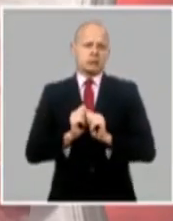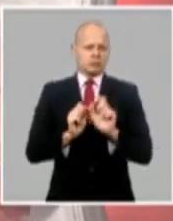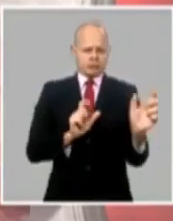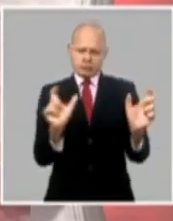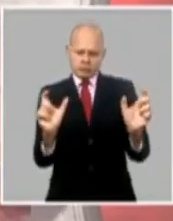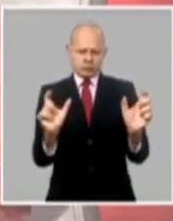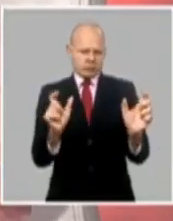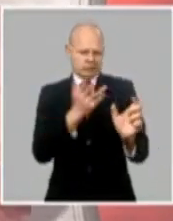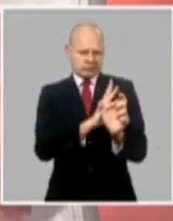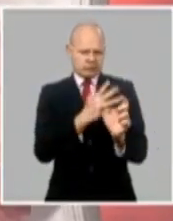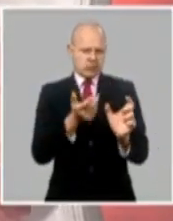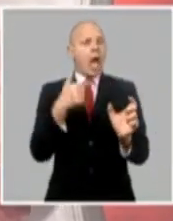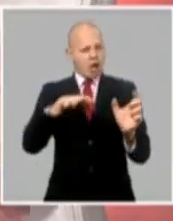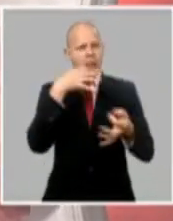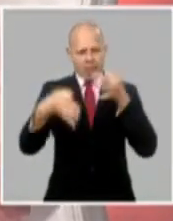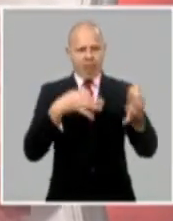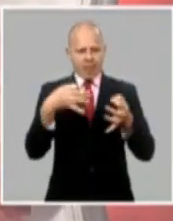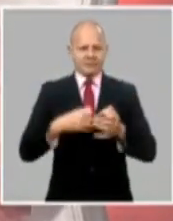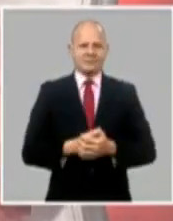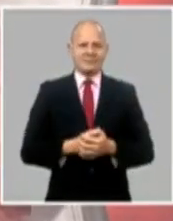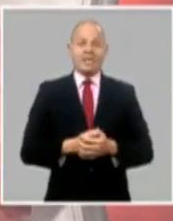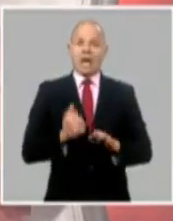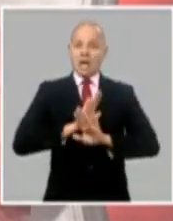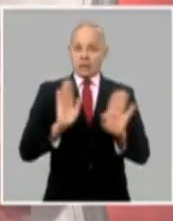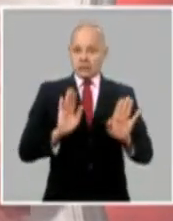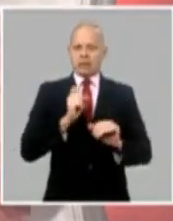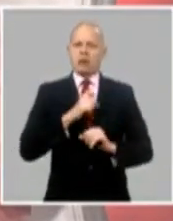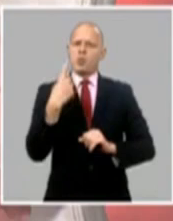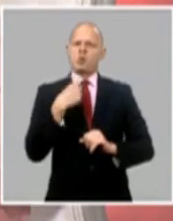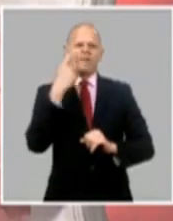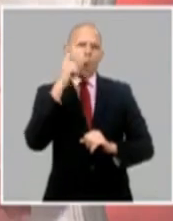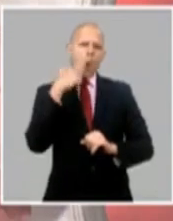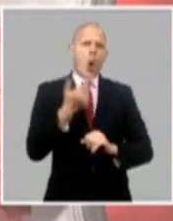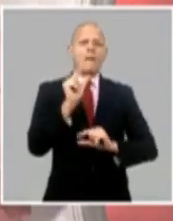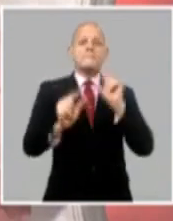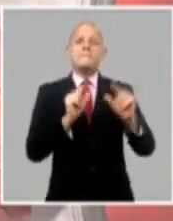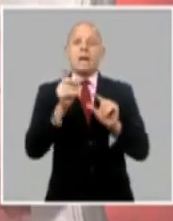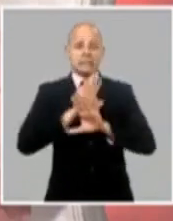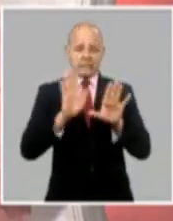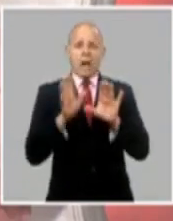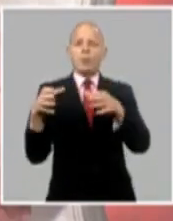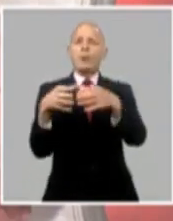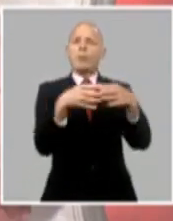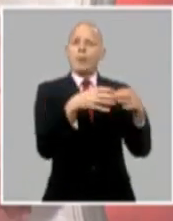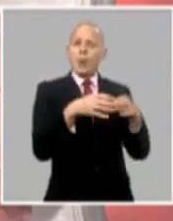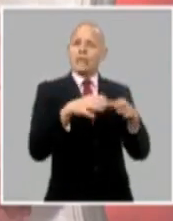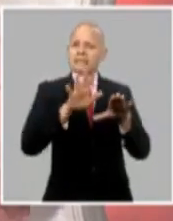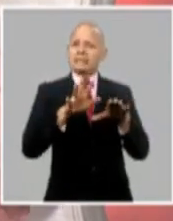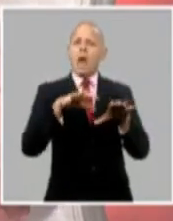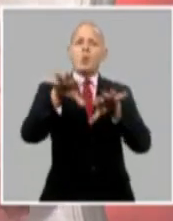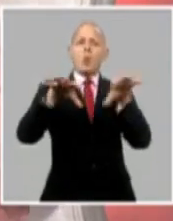informatización de los registros de consumidores, que hay más de 110 oficinas de registros de consumidores que hoy están